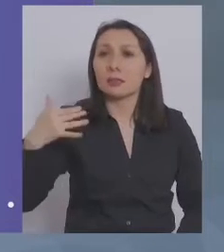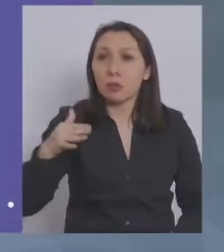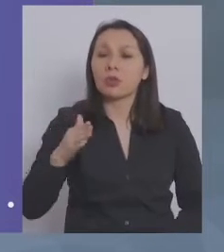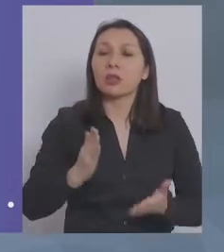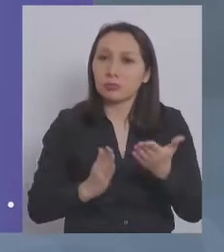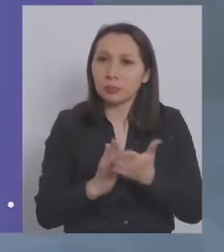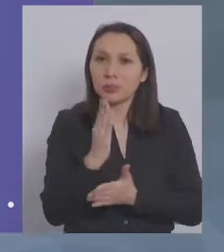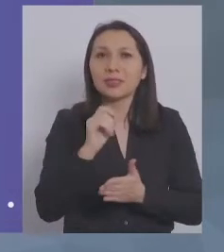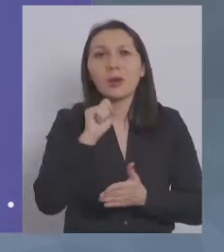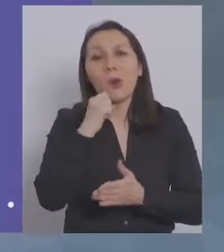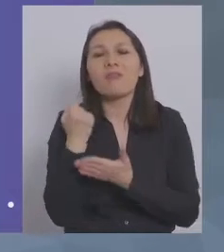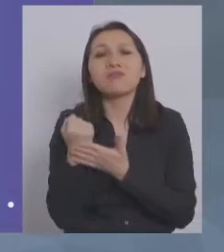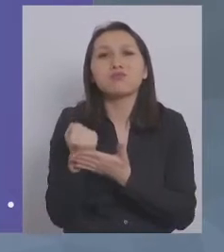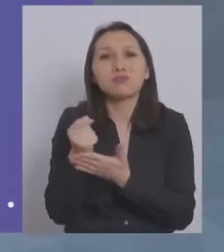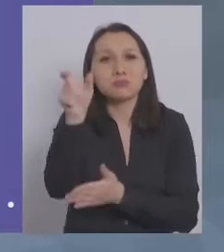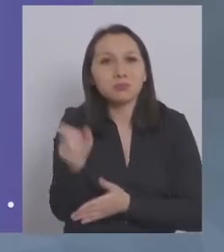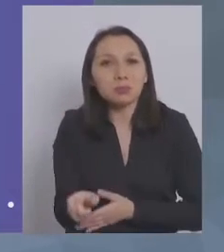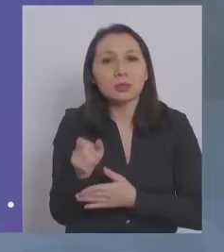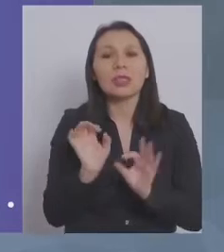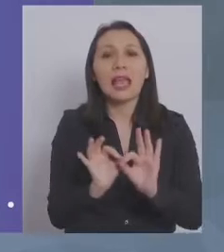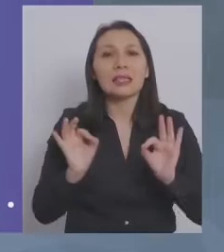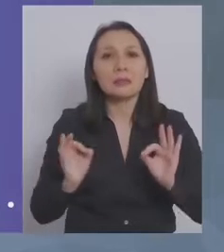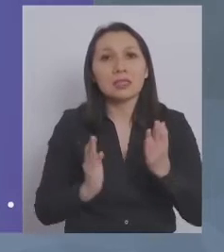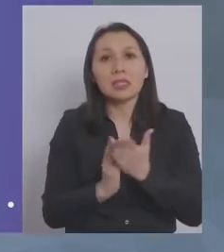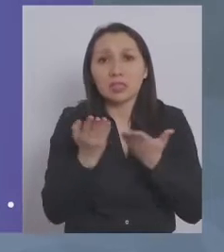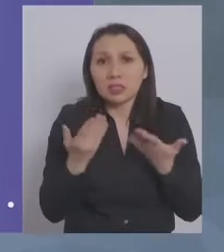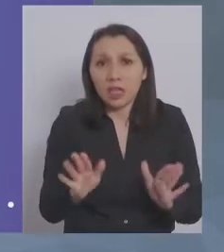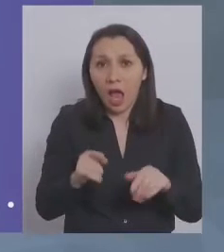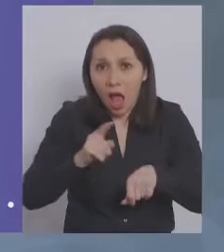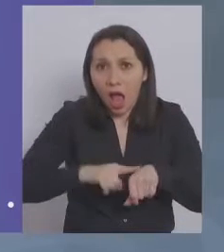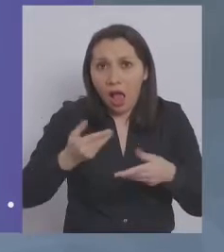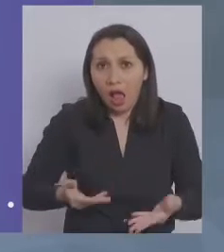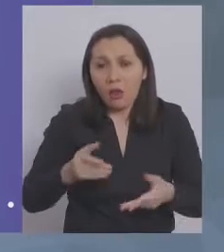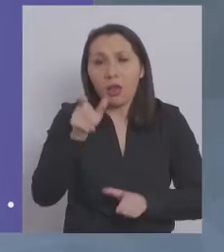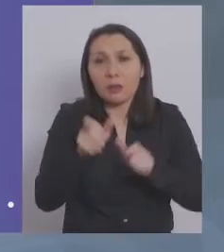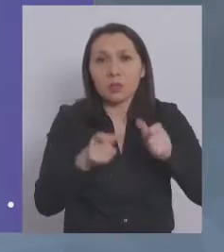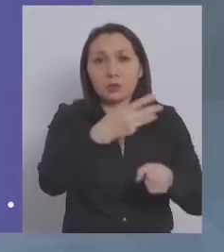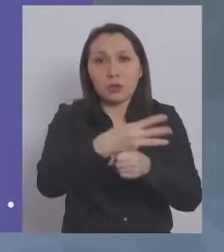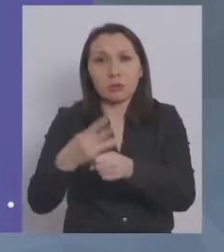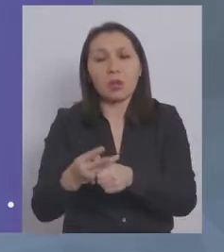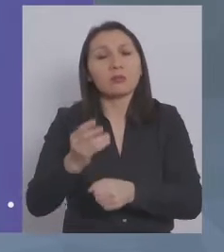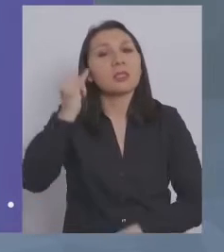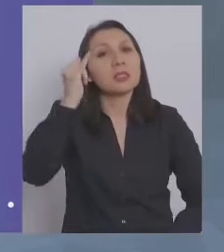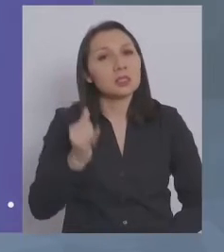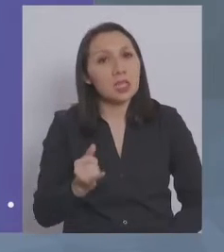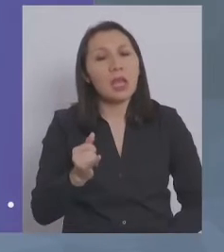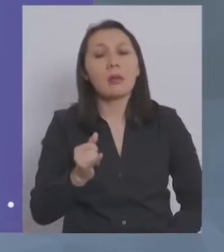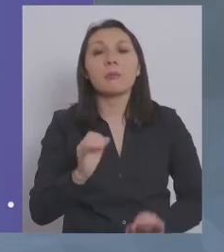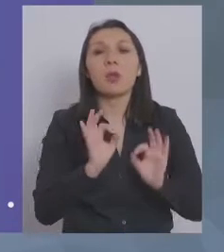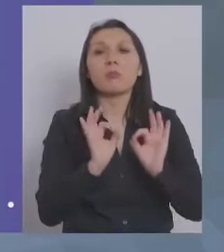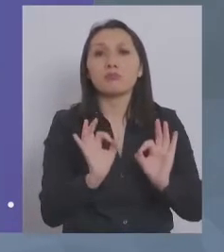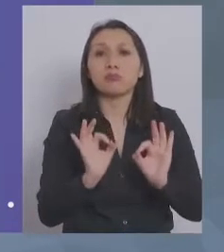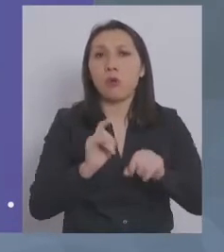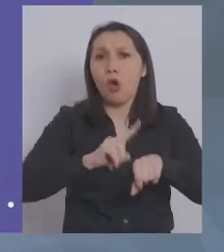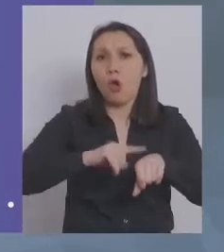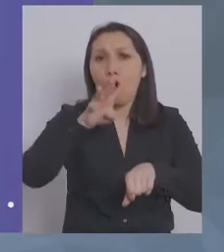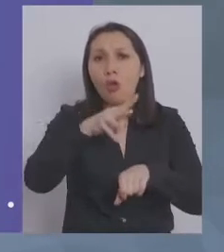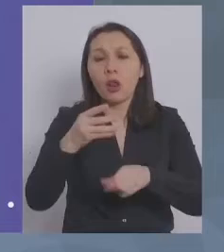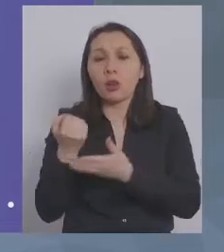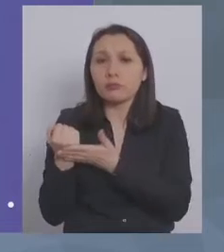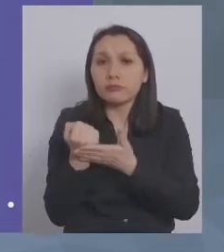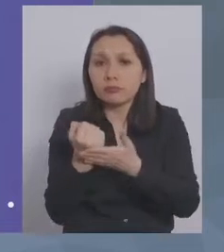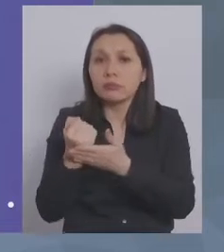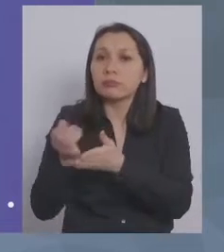partido con el horario especial preferente de las personas mayores. Y si bien siempre tienen un horario donde le van a